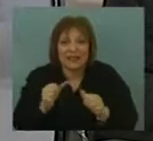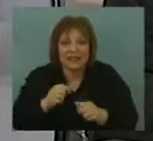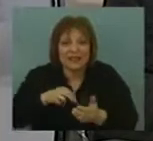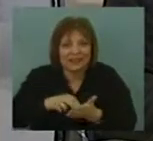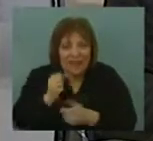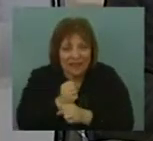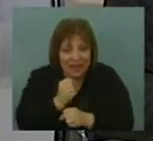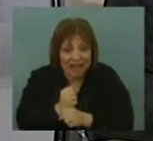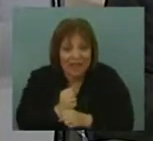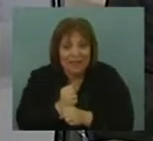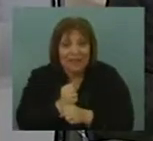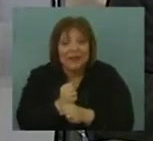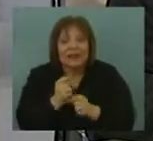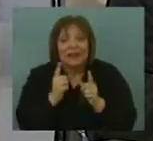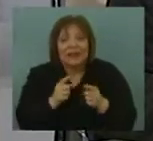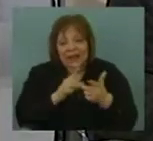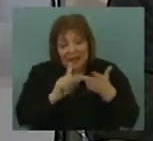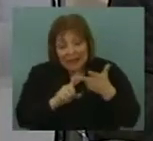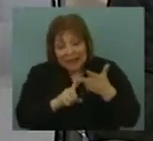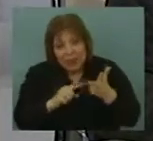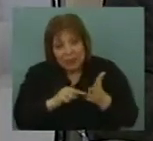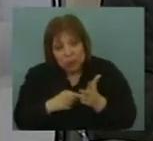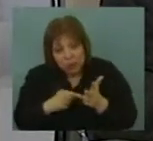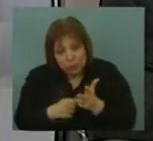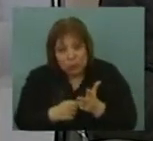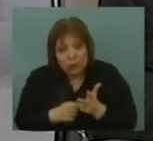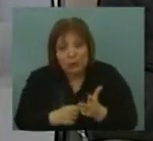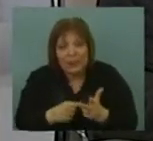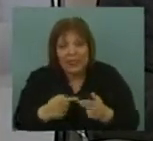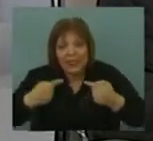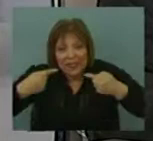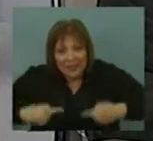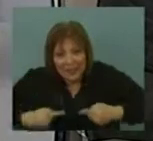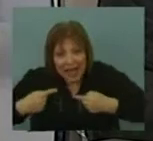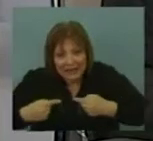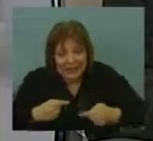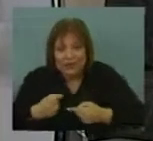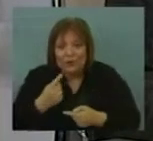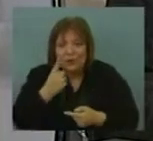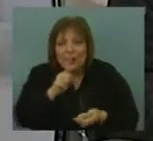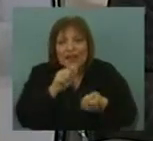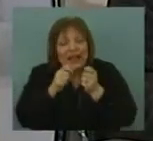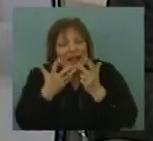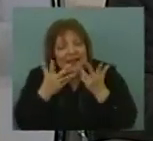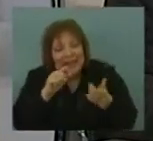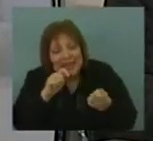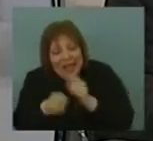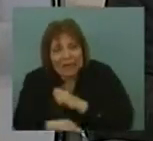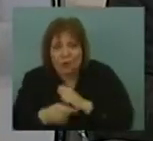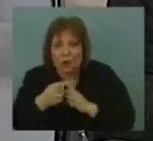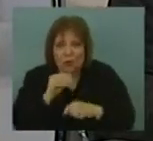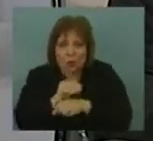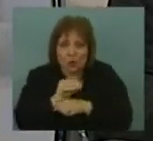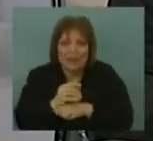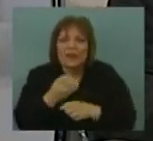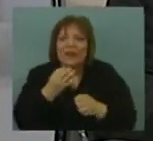de manera transversal. Y el tercer punto que colocamos en ese debate casi de un cambio cultural es reformular la idea